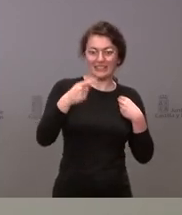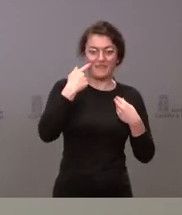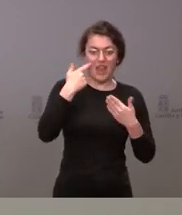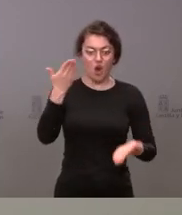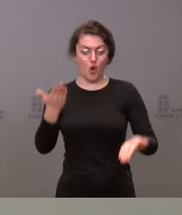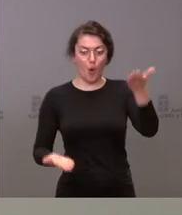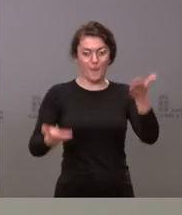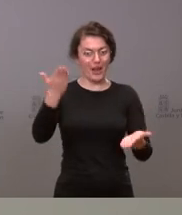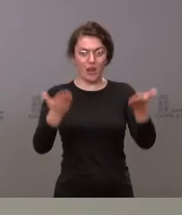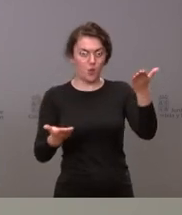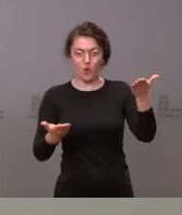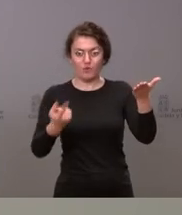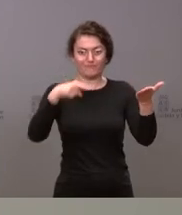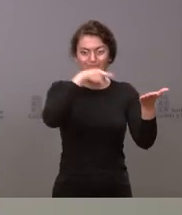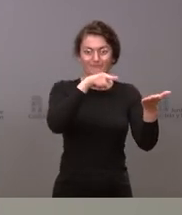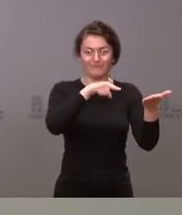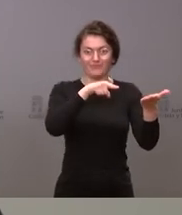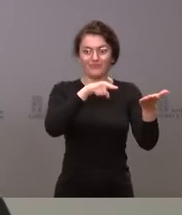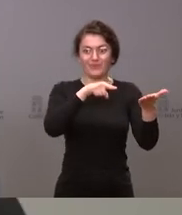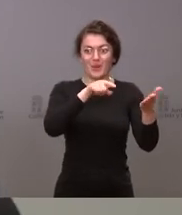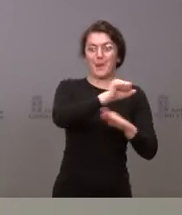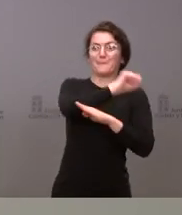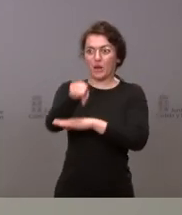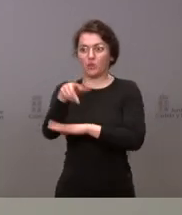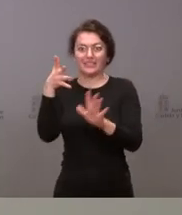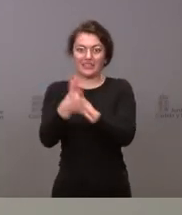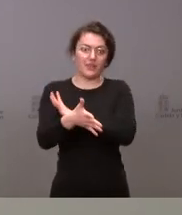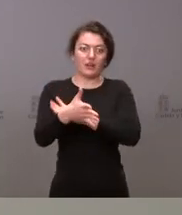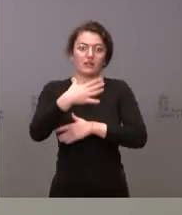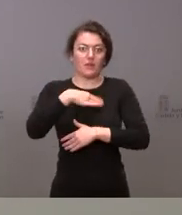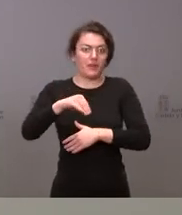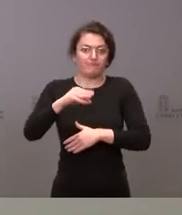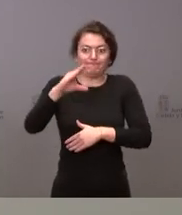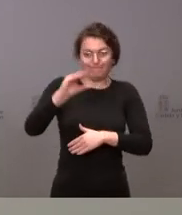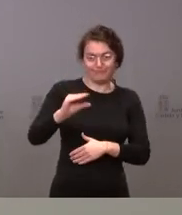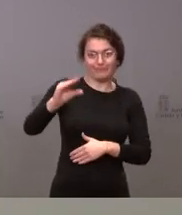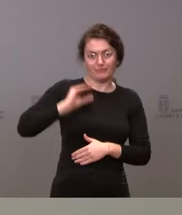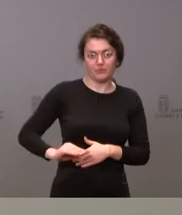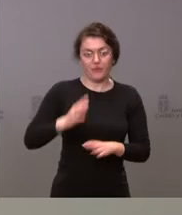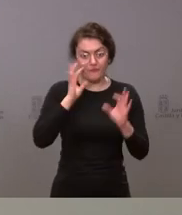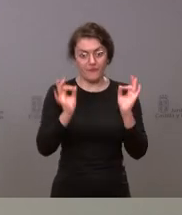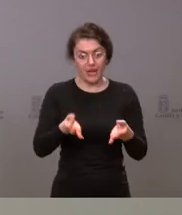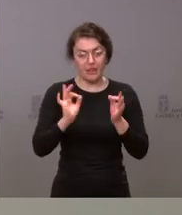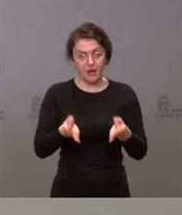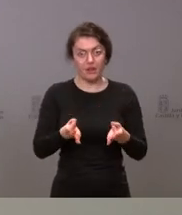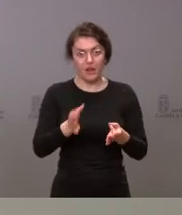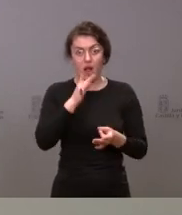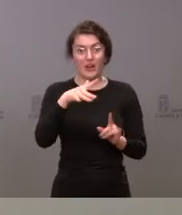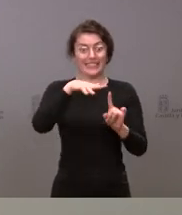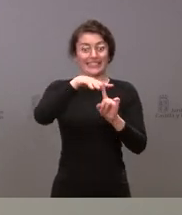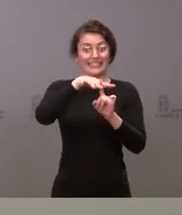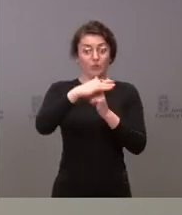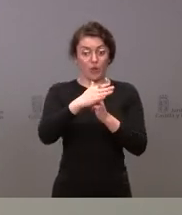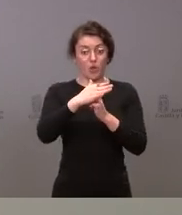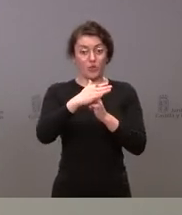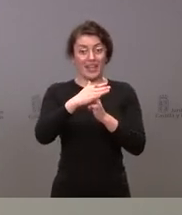aplicamos en nuestra comunidad autónoma y hubieran visto reducir sus ingresos es verdad que esta situación del ingreso mínimo vital